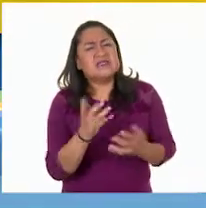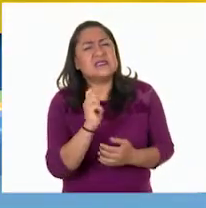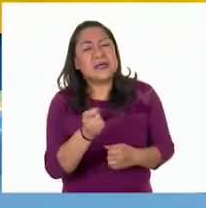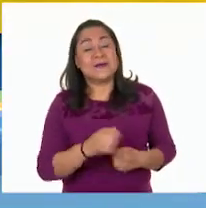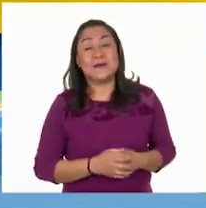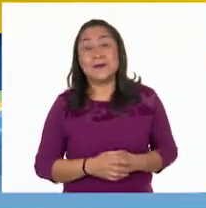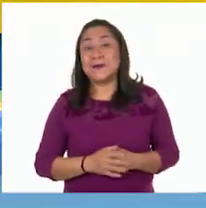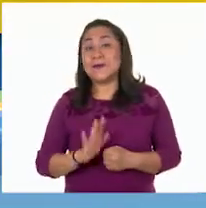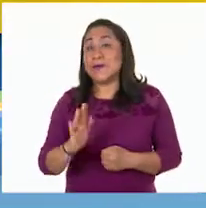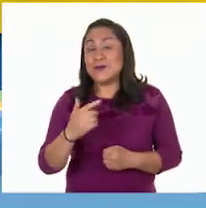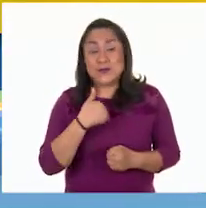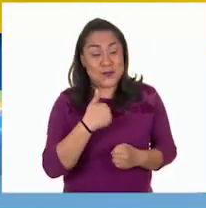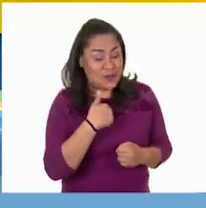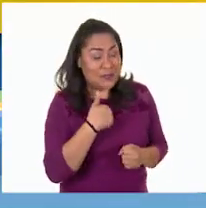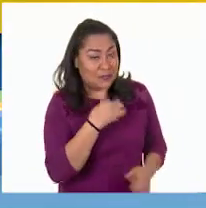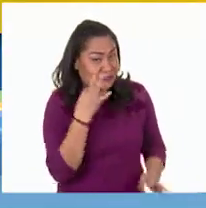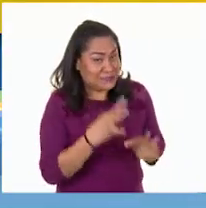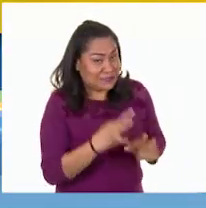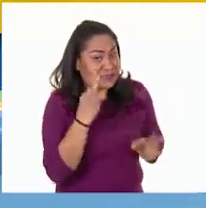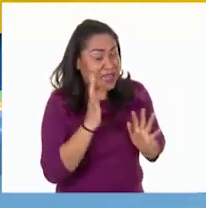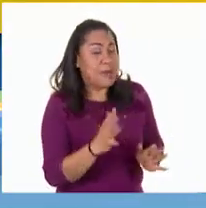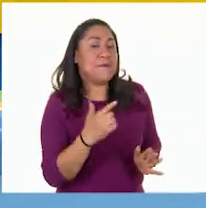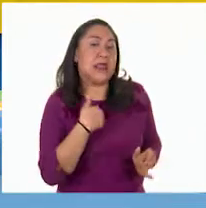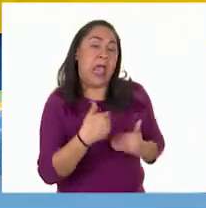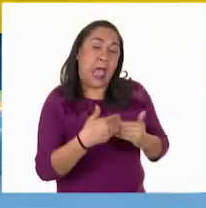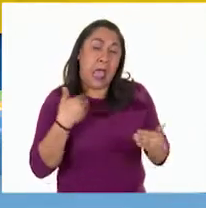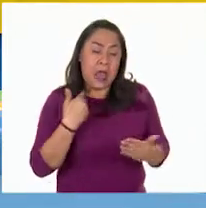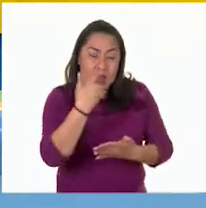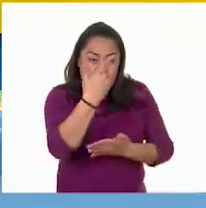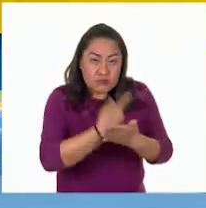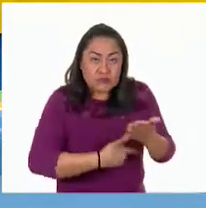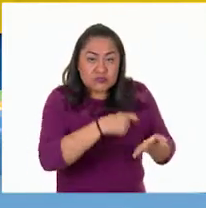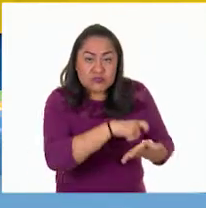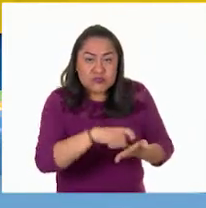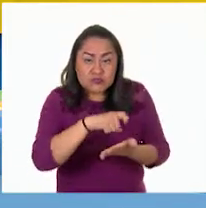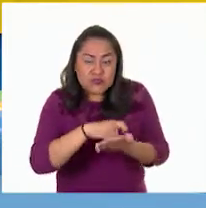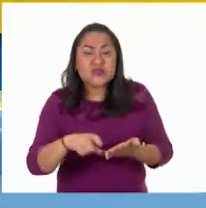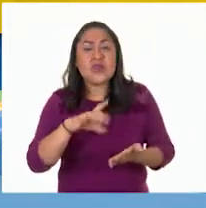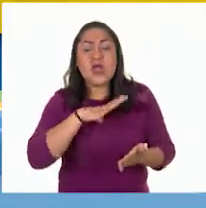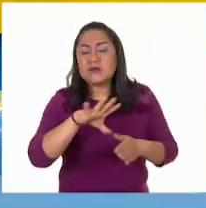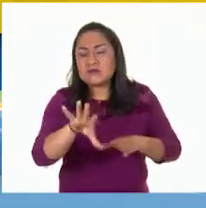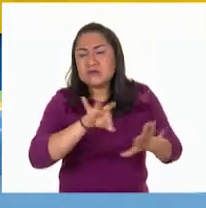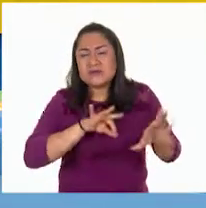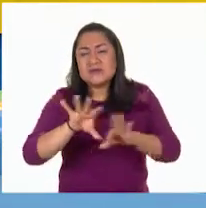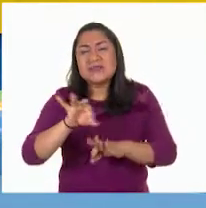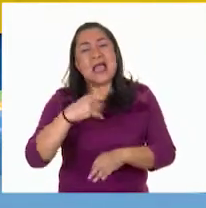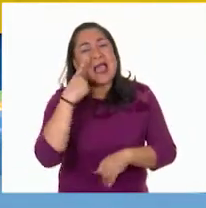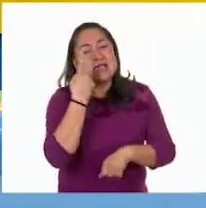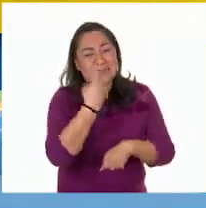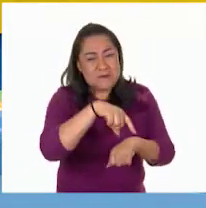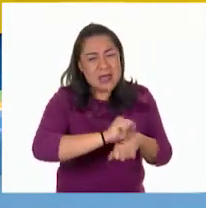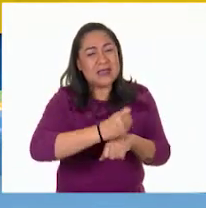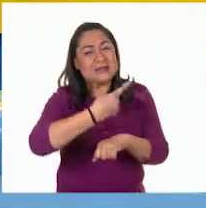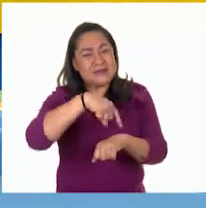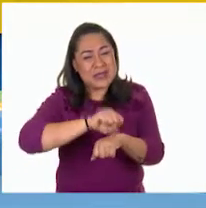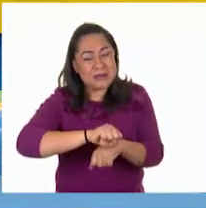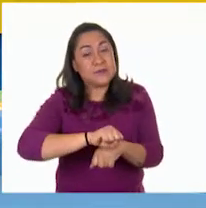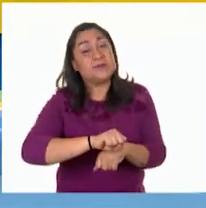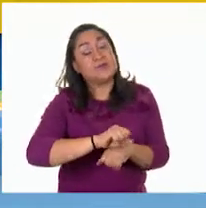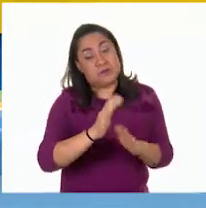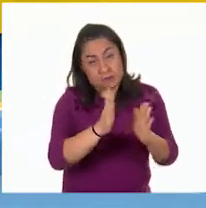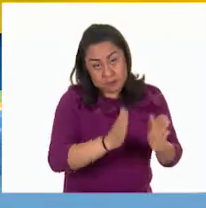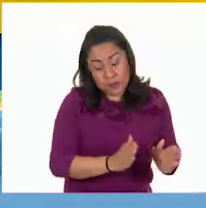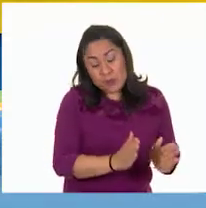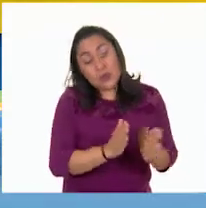Es que ya estoy lista maestra, pero estoy terminando mis listas de compras. Una contiene artículos que compramos cada semana y otra